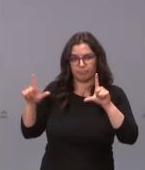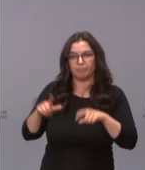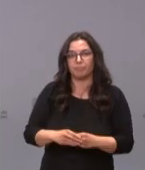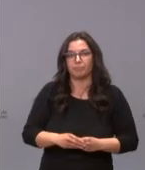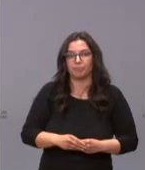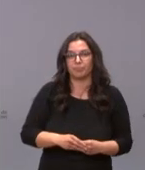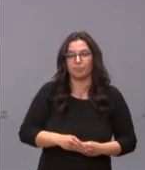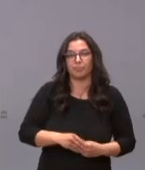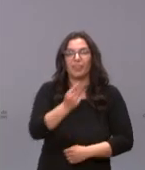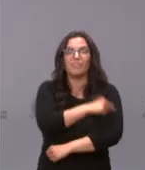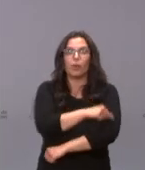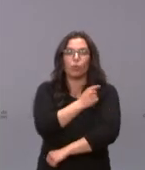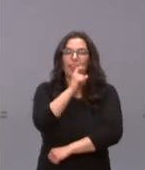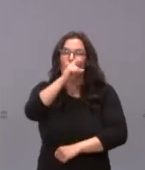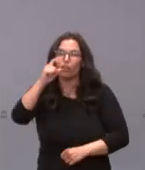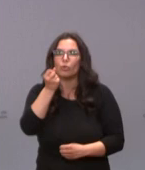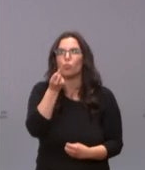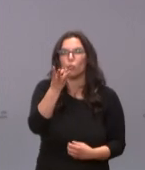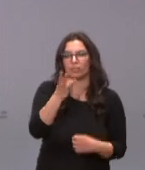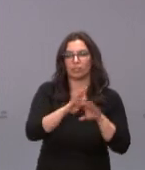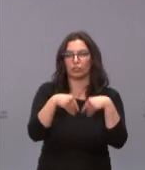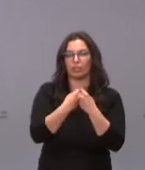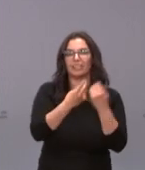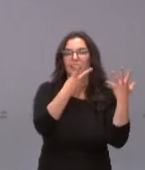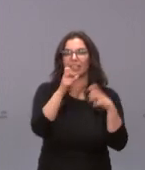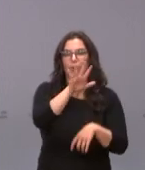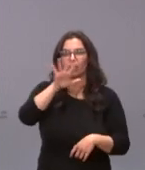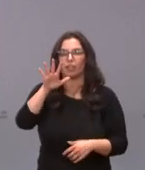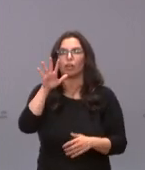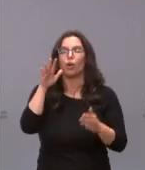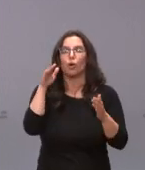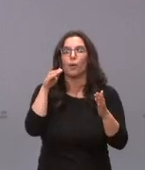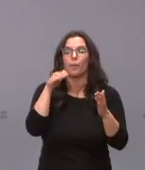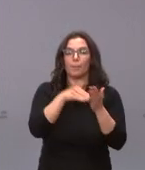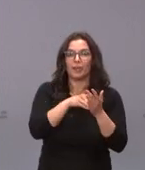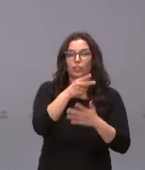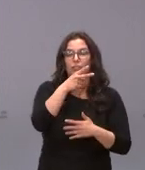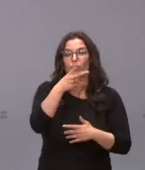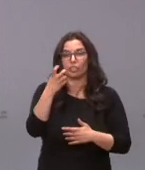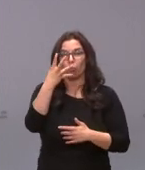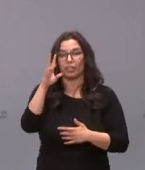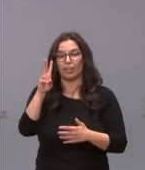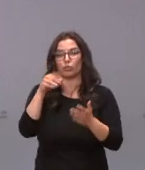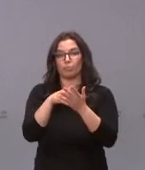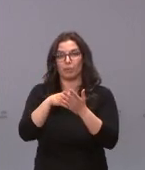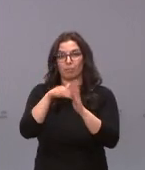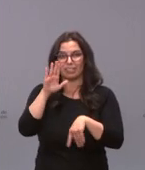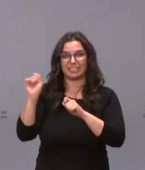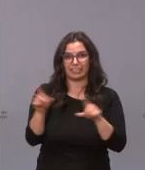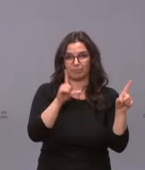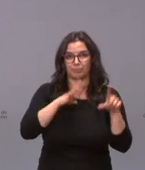número de vacunas de dosis registradas. Son 755.000 dosis, más de 242.000. Si me pasa a la siguiente.